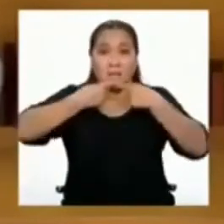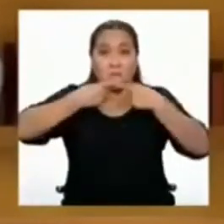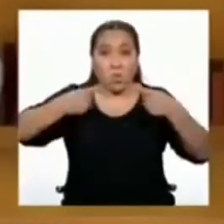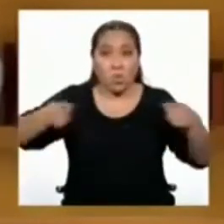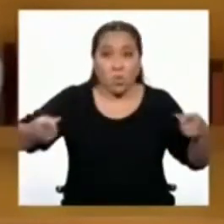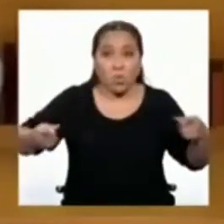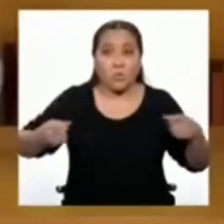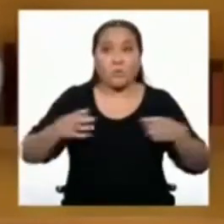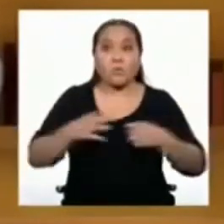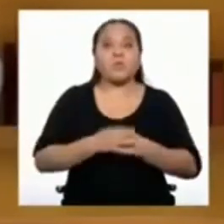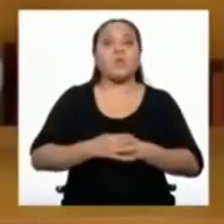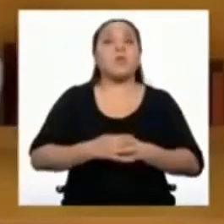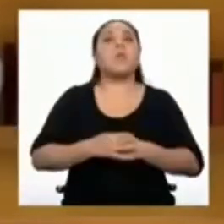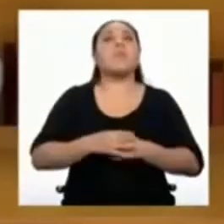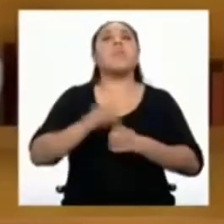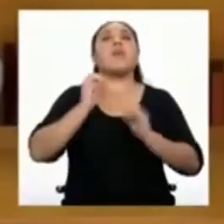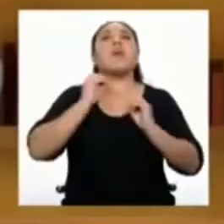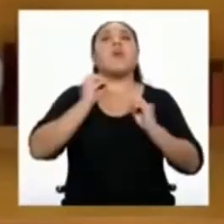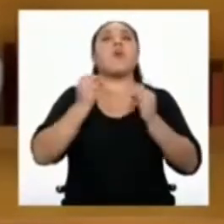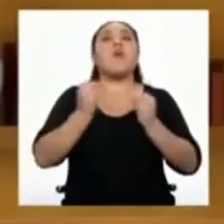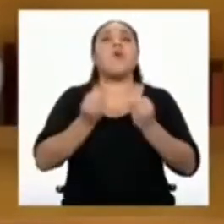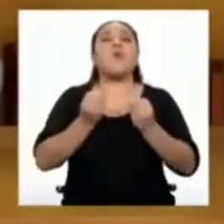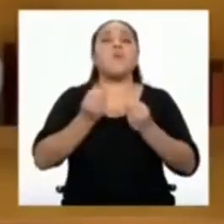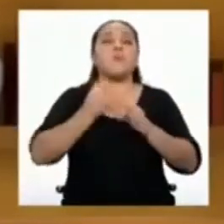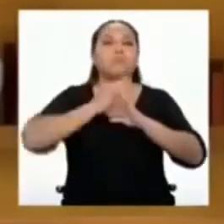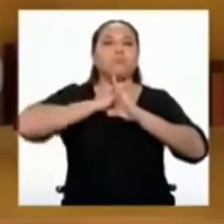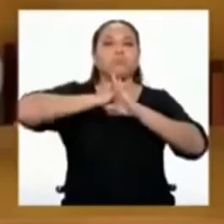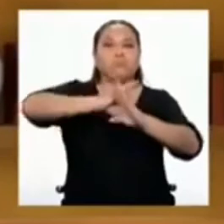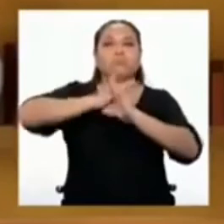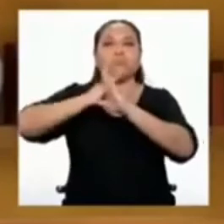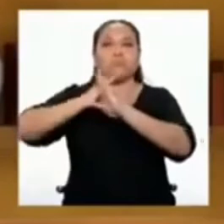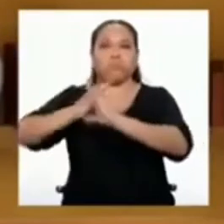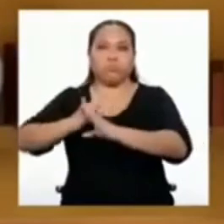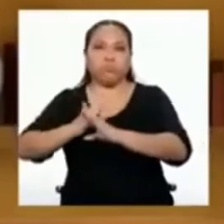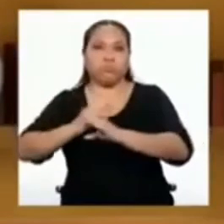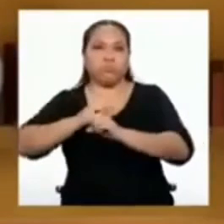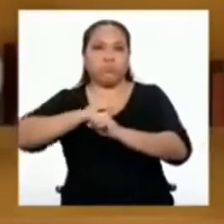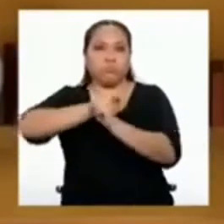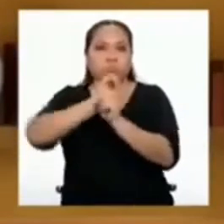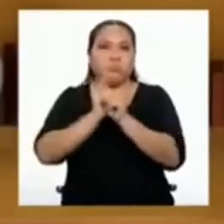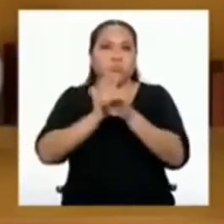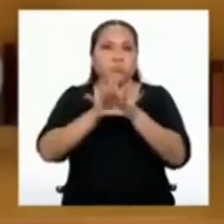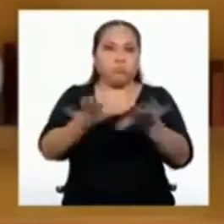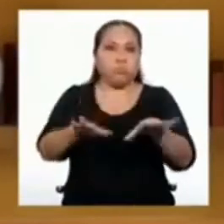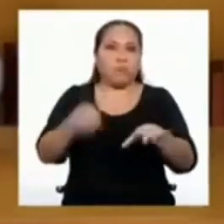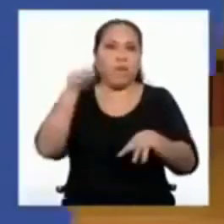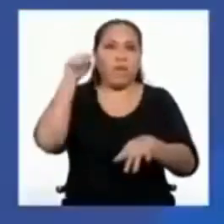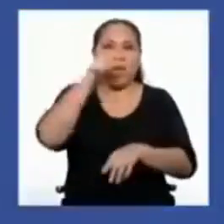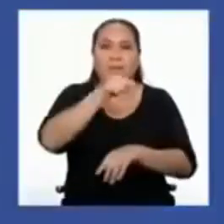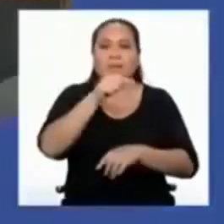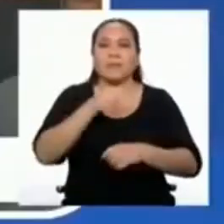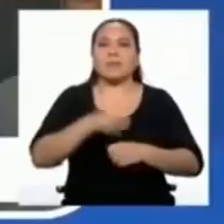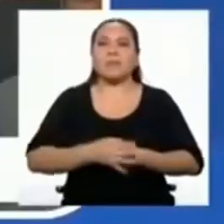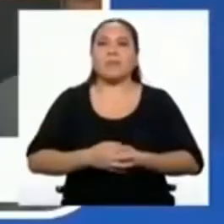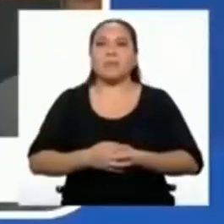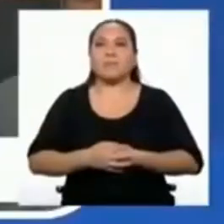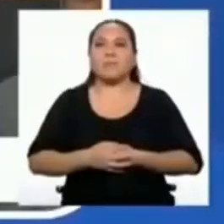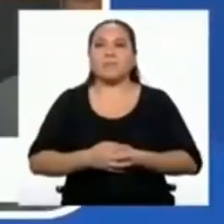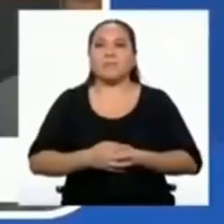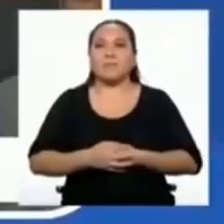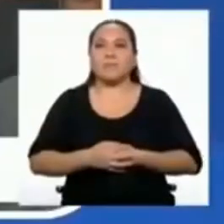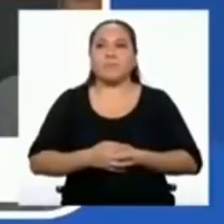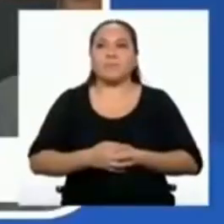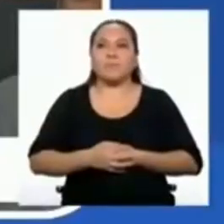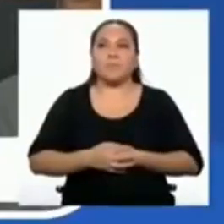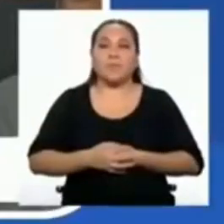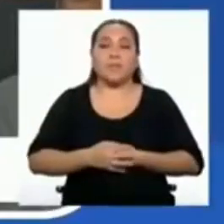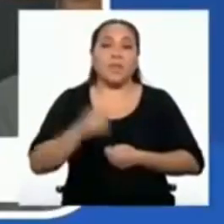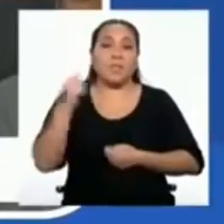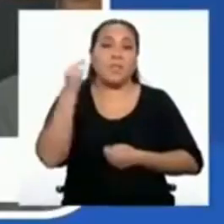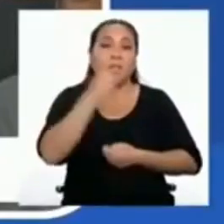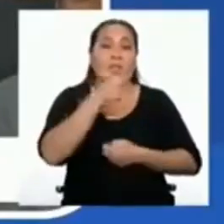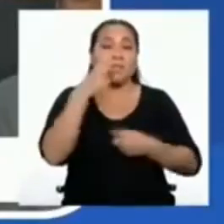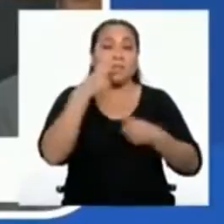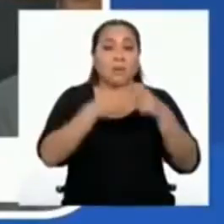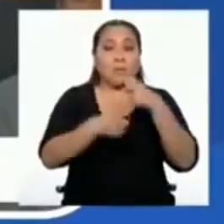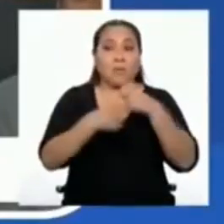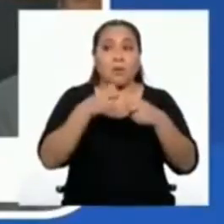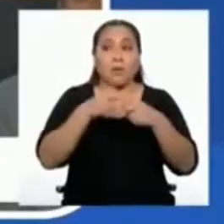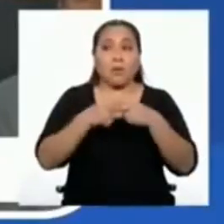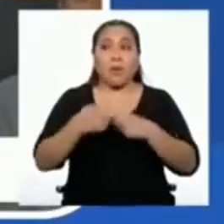por el gobierno para frenar el avance de la pandemia COVID-19 es el siguiente. Frente a esta situación,